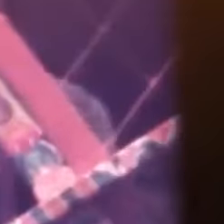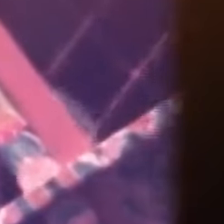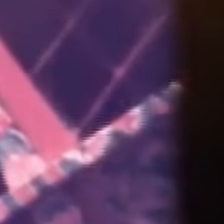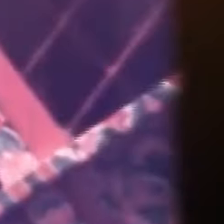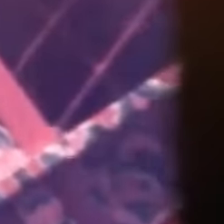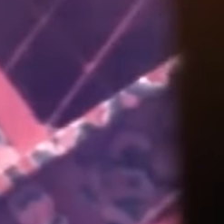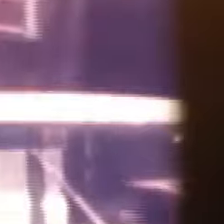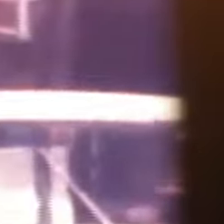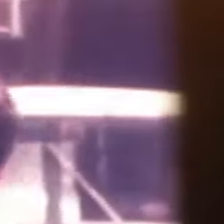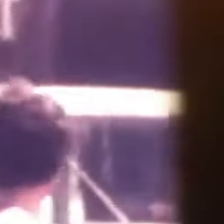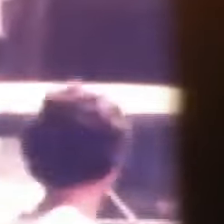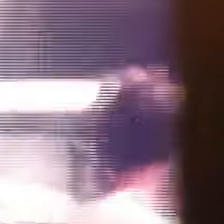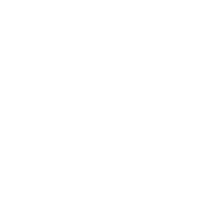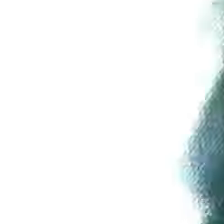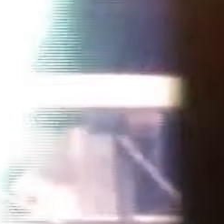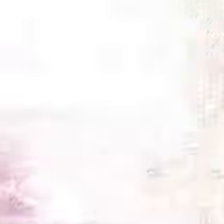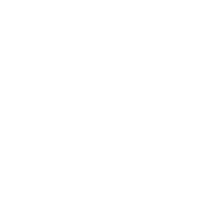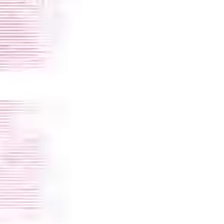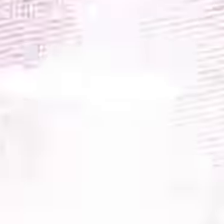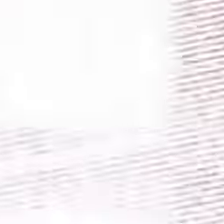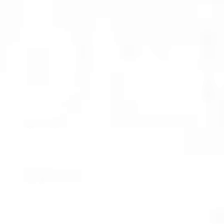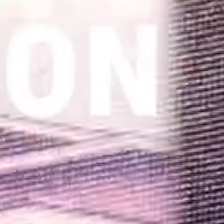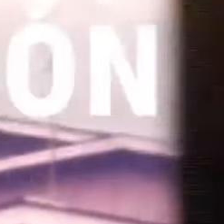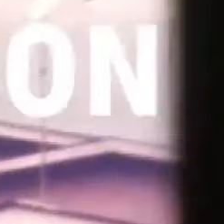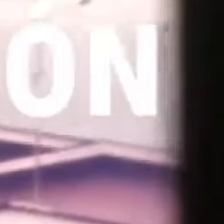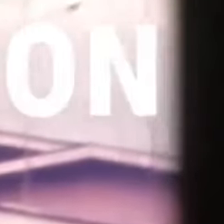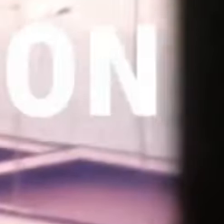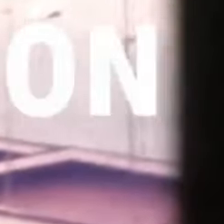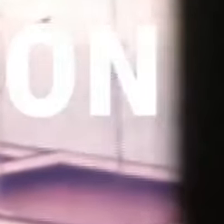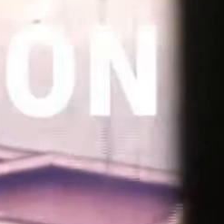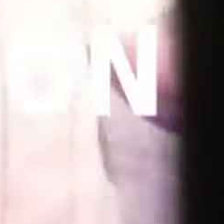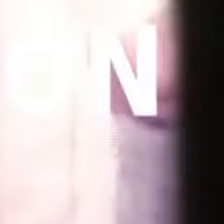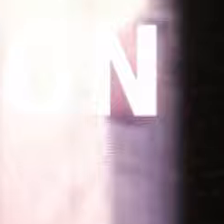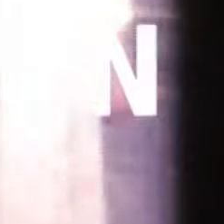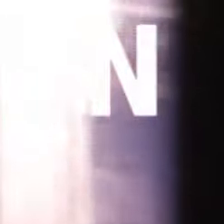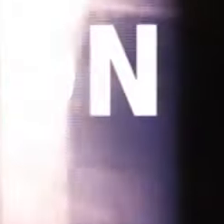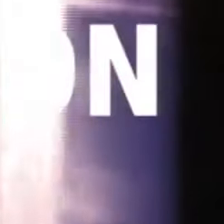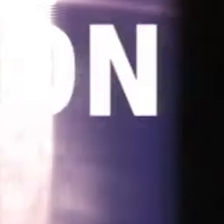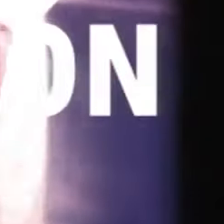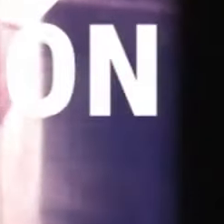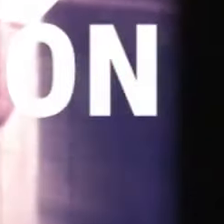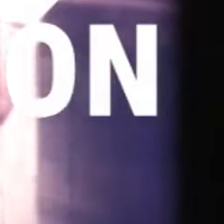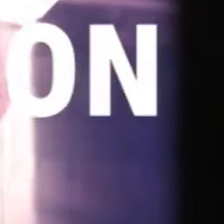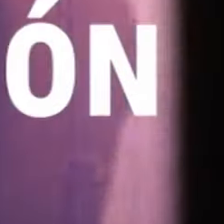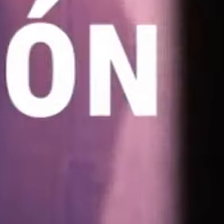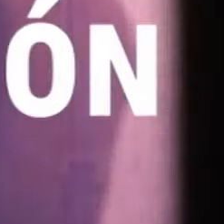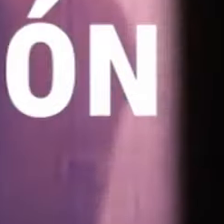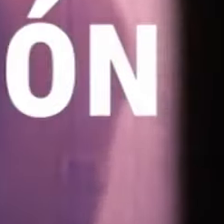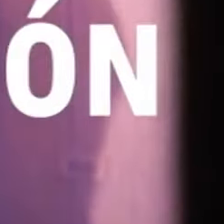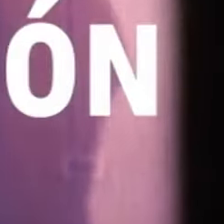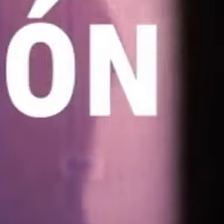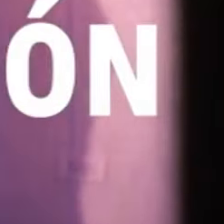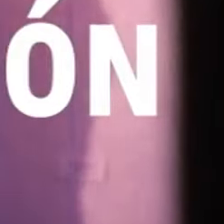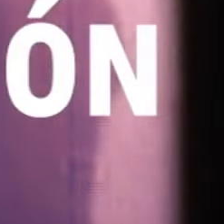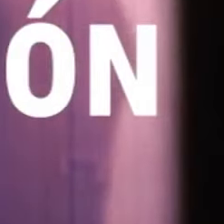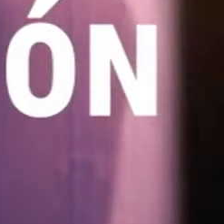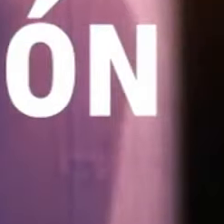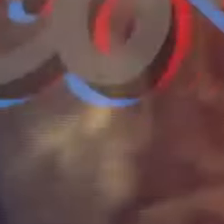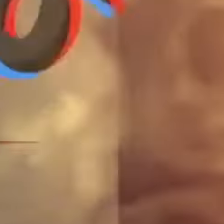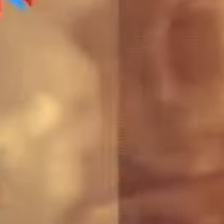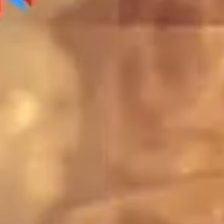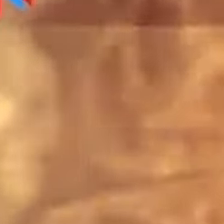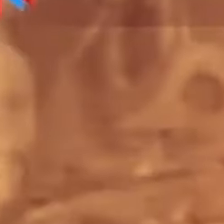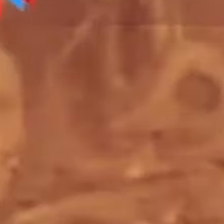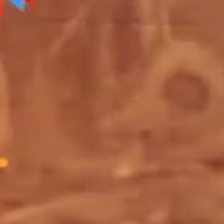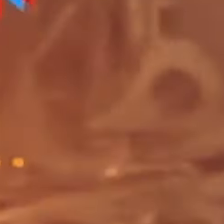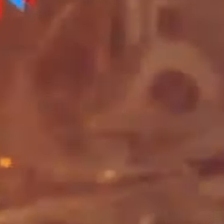Televisión, con Nuestro Maravilloso Mundo de la Televisión, de Ingo Niehaus, Cinético